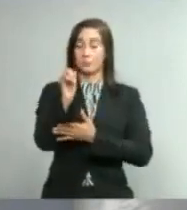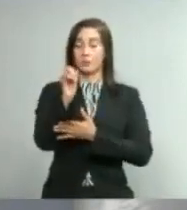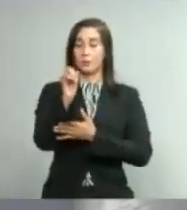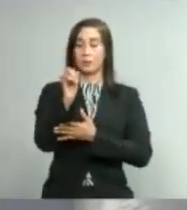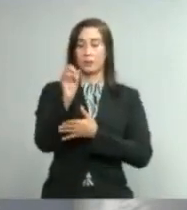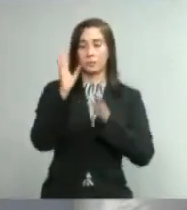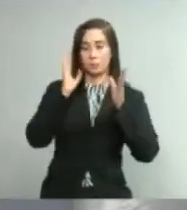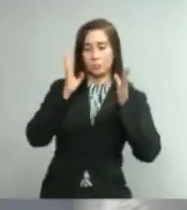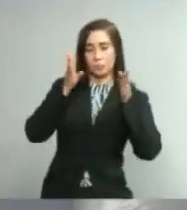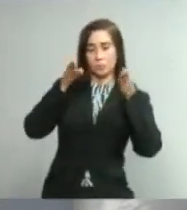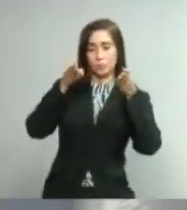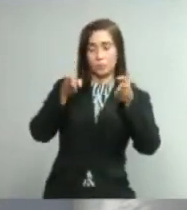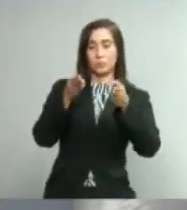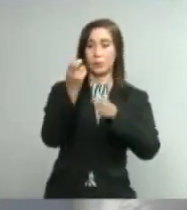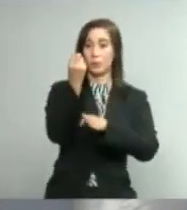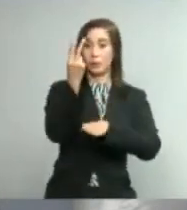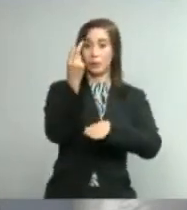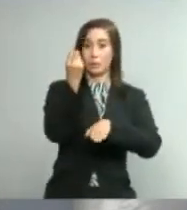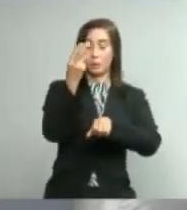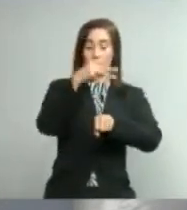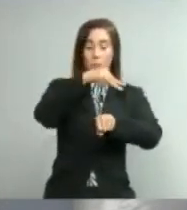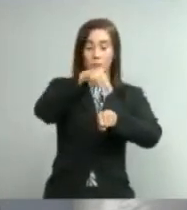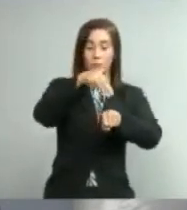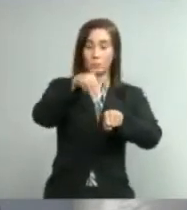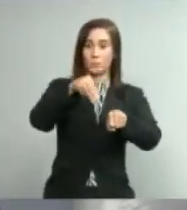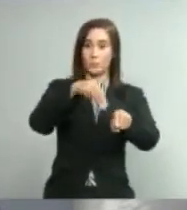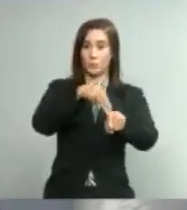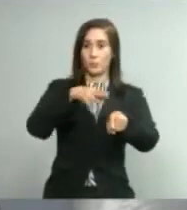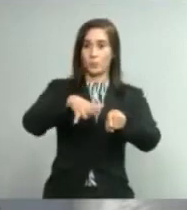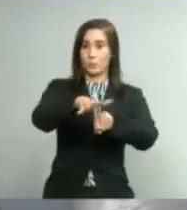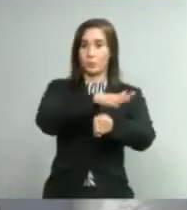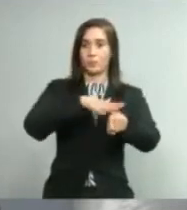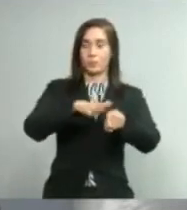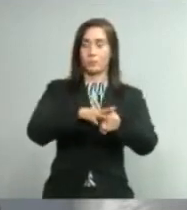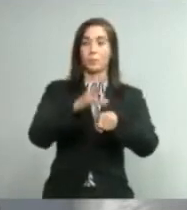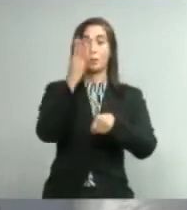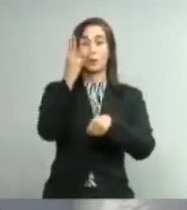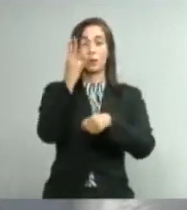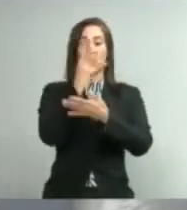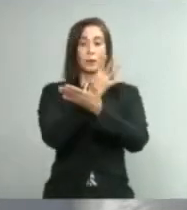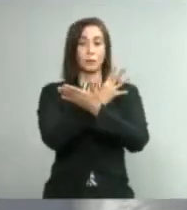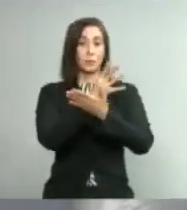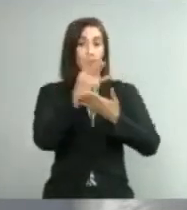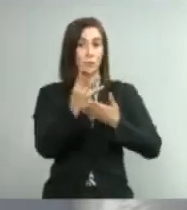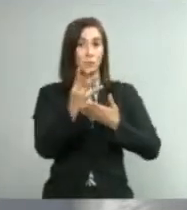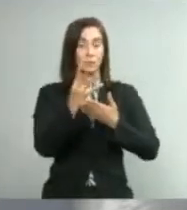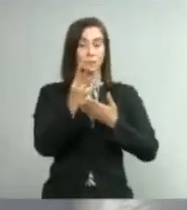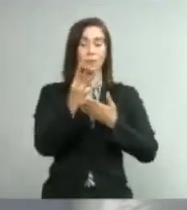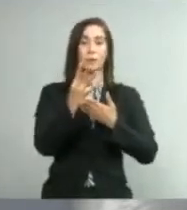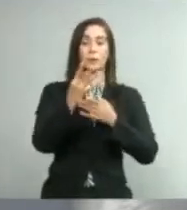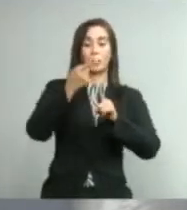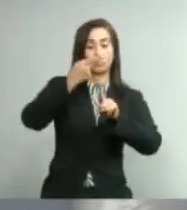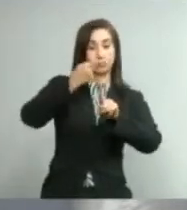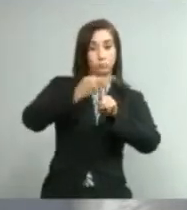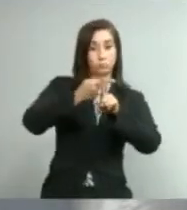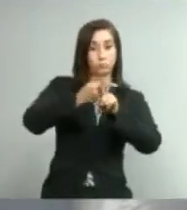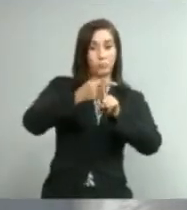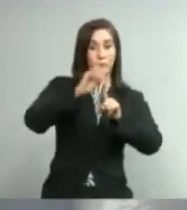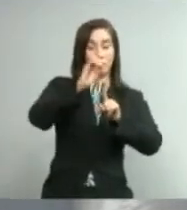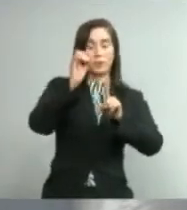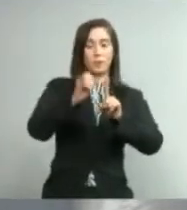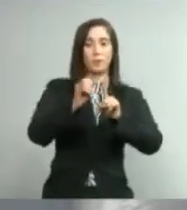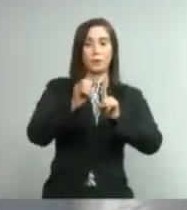se concentran en 12 municipios y en las últimas cuatro semanas la tasa de positividad